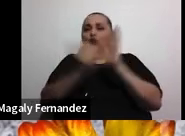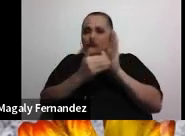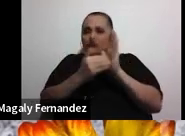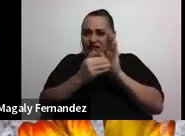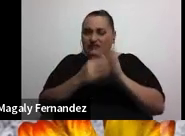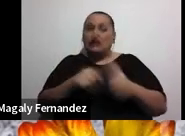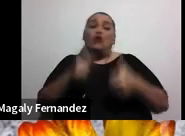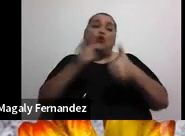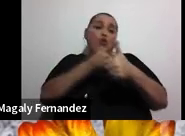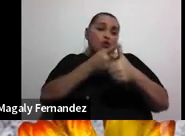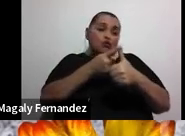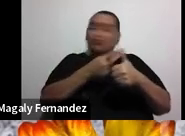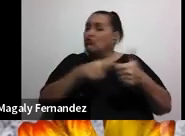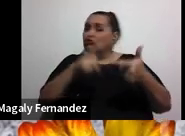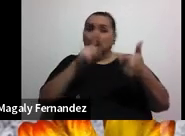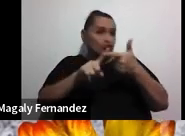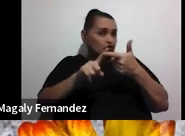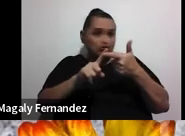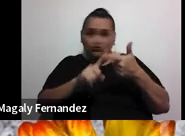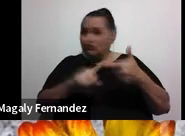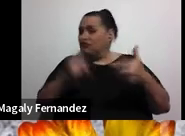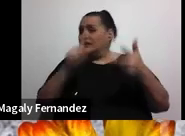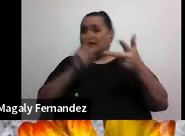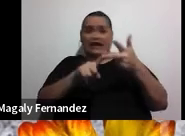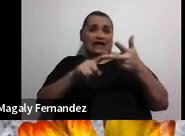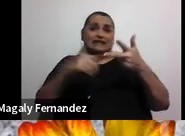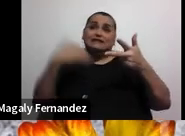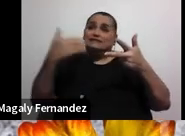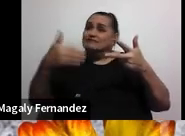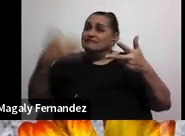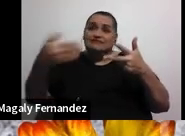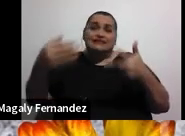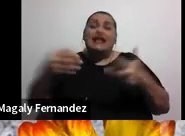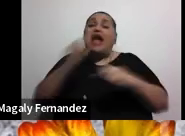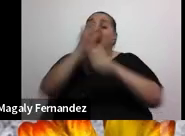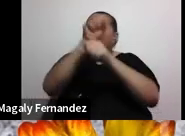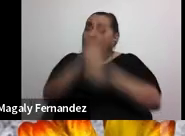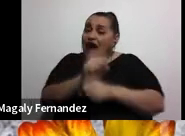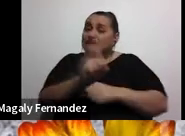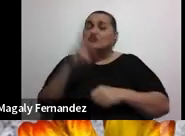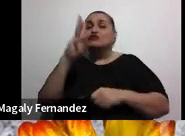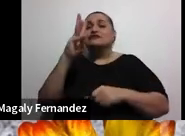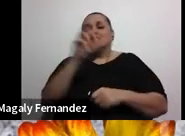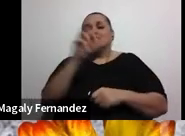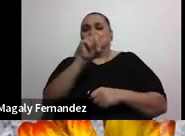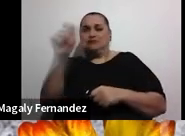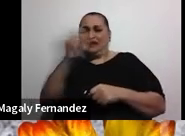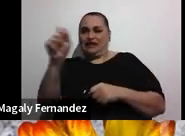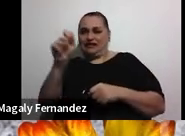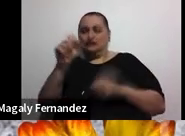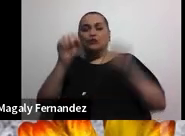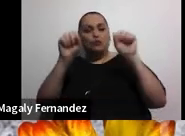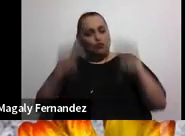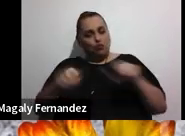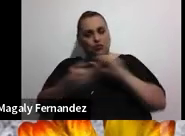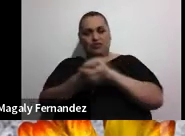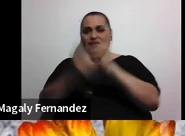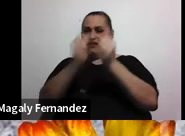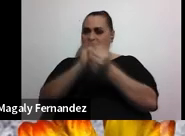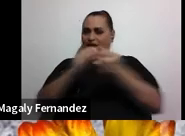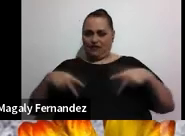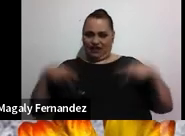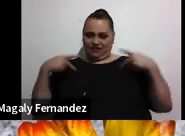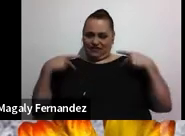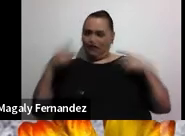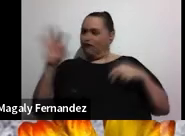segunda no se hace a la tercera se hace a los seis meses el hábito es algo que nos puede cambiar la vida en un montón de